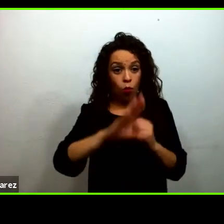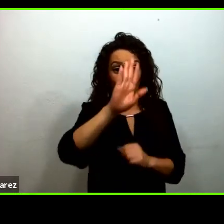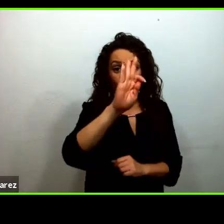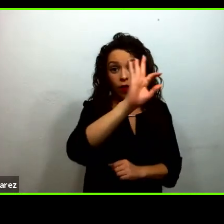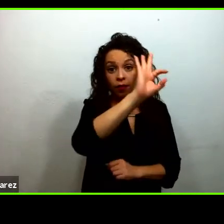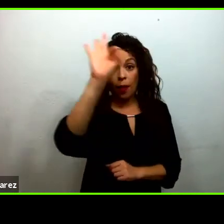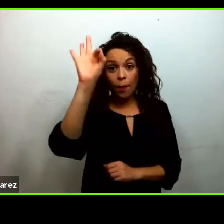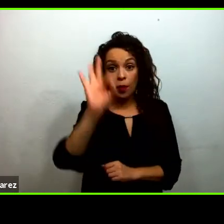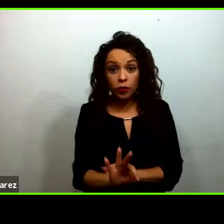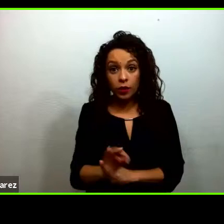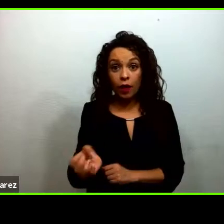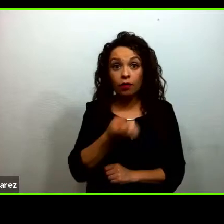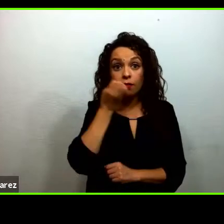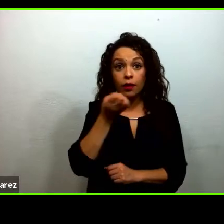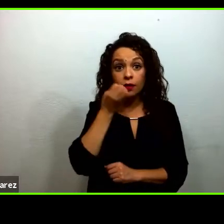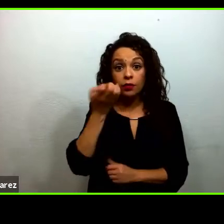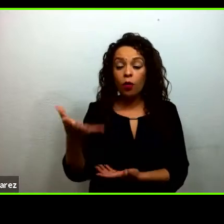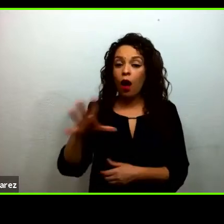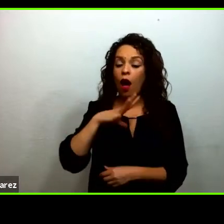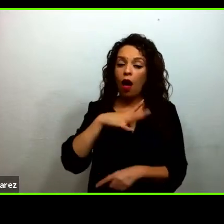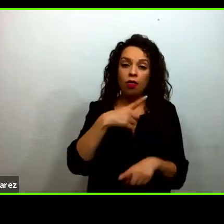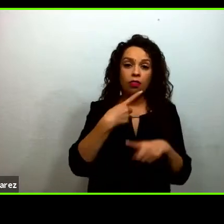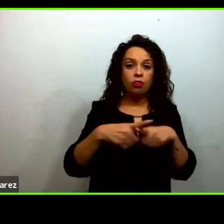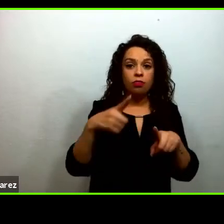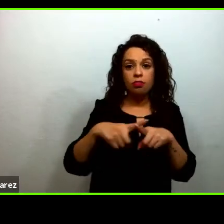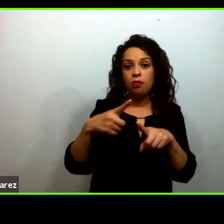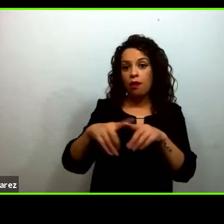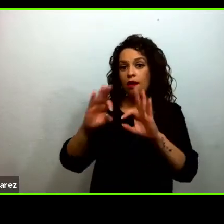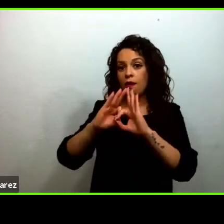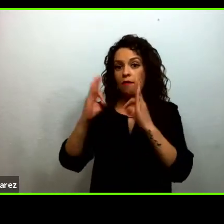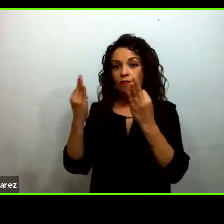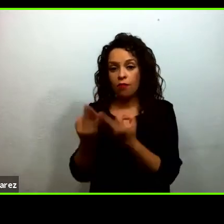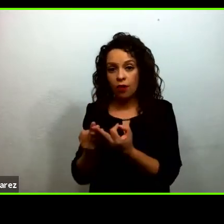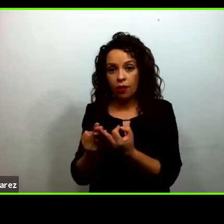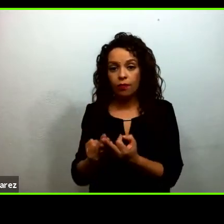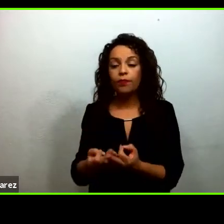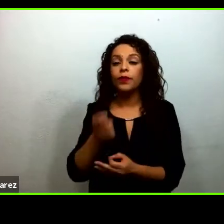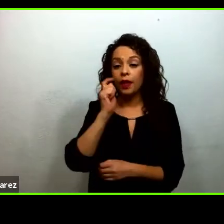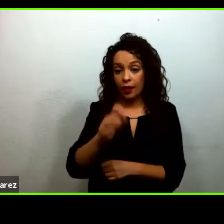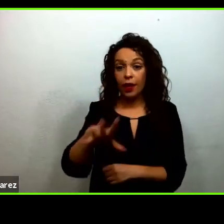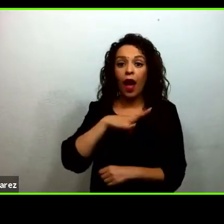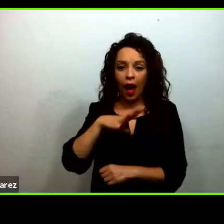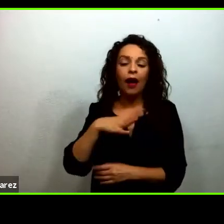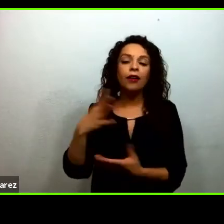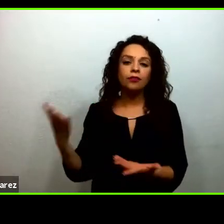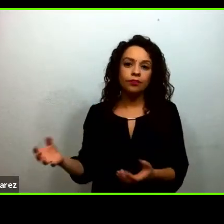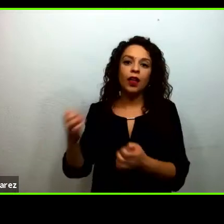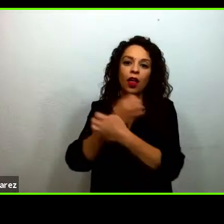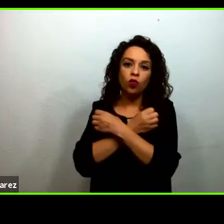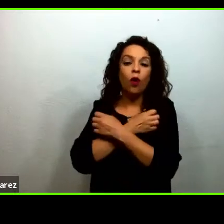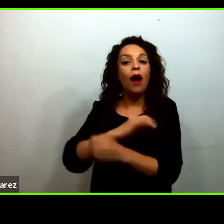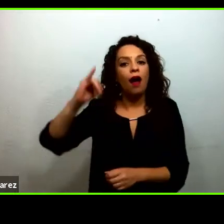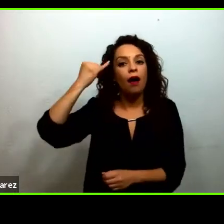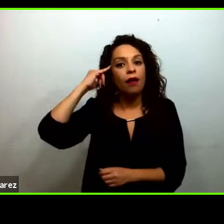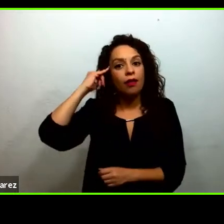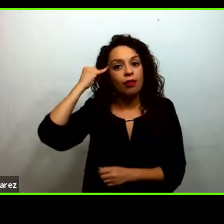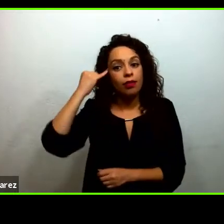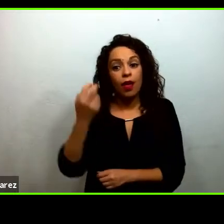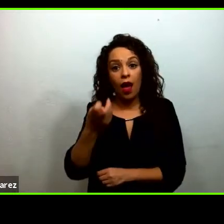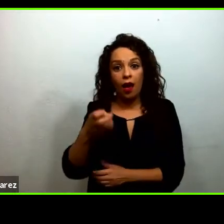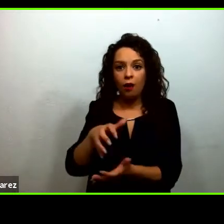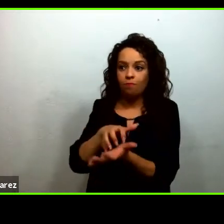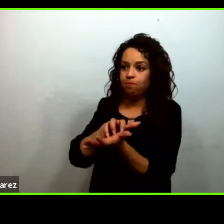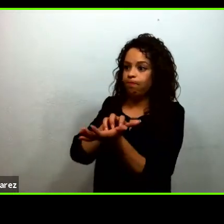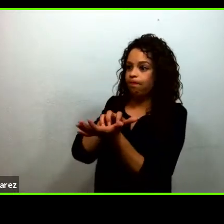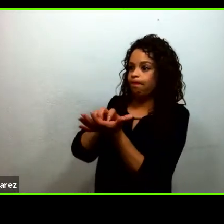y hay modalidades como la modalidad de educación indígena donde ese porcentaje es mayor al